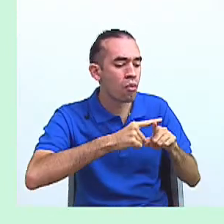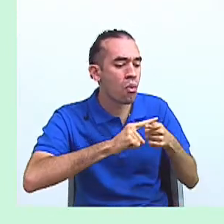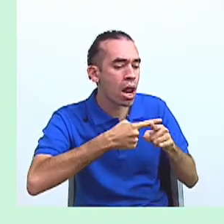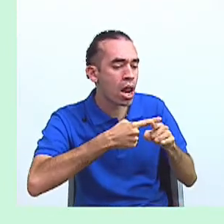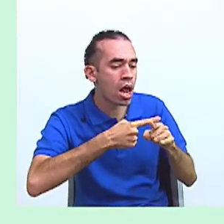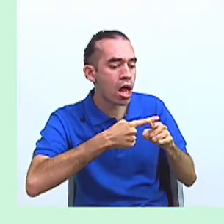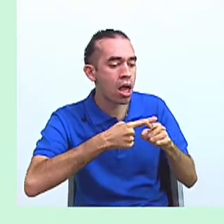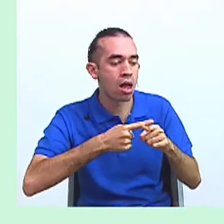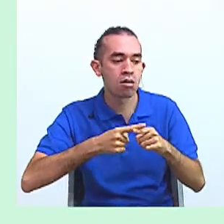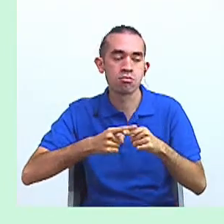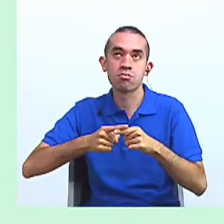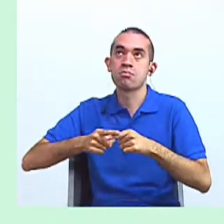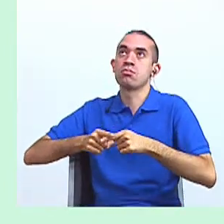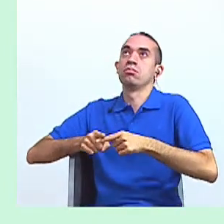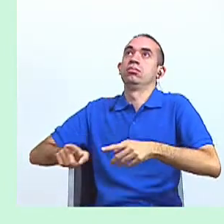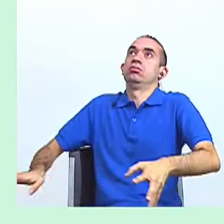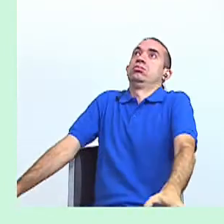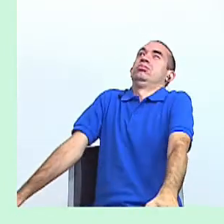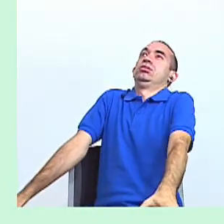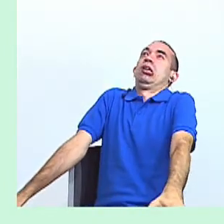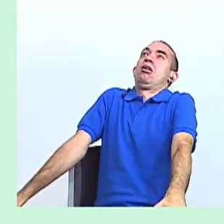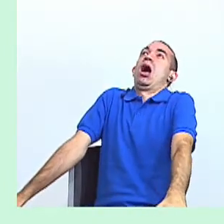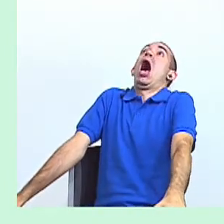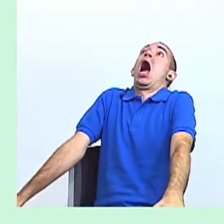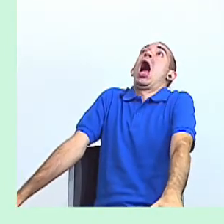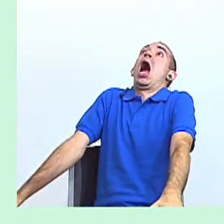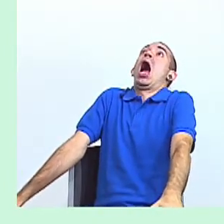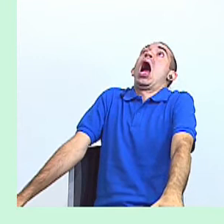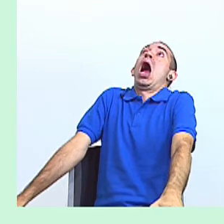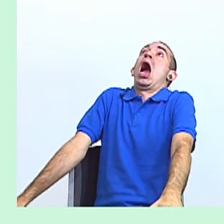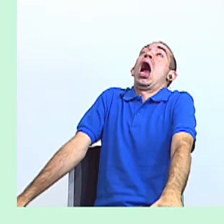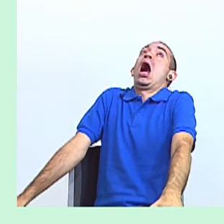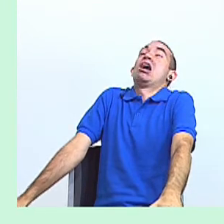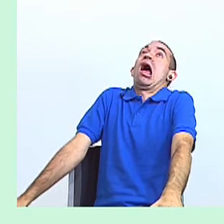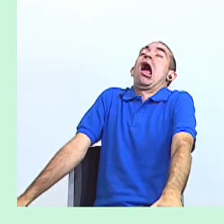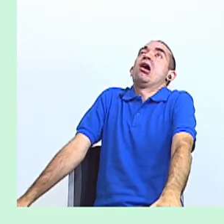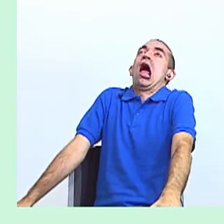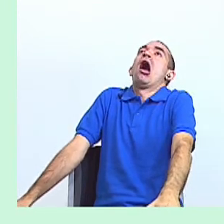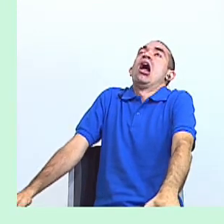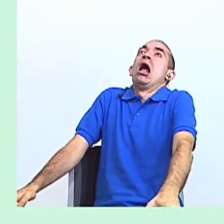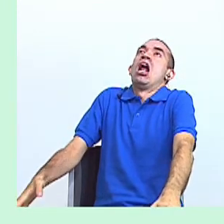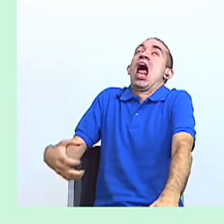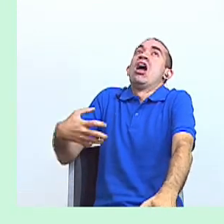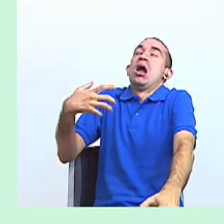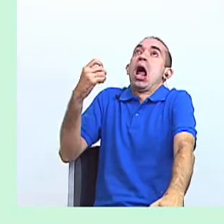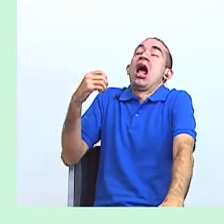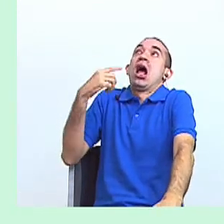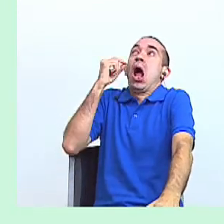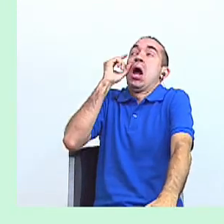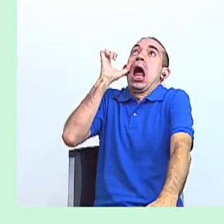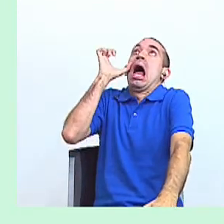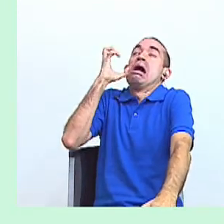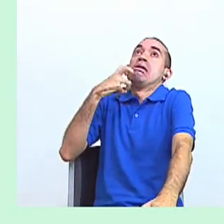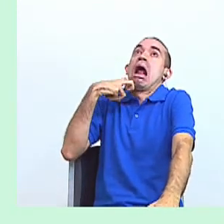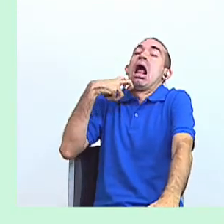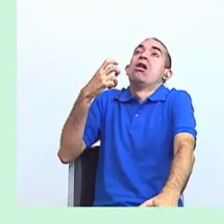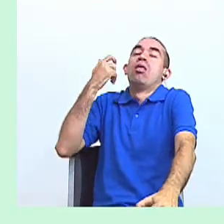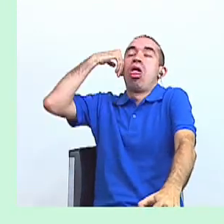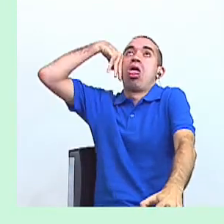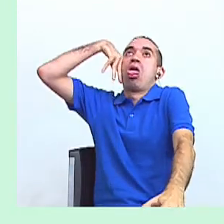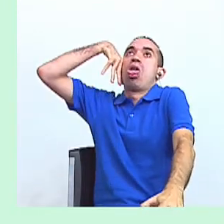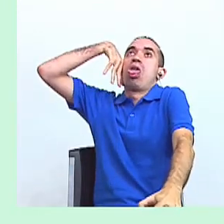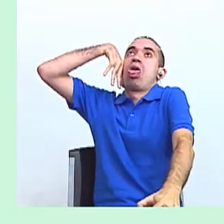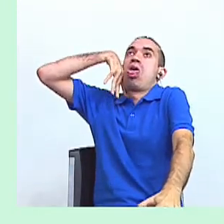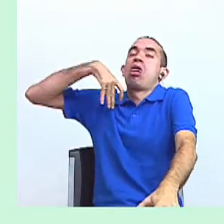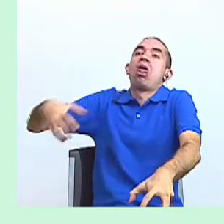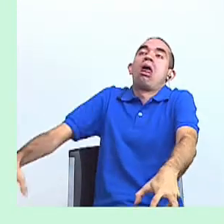Los pacientes, aferrándose a los costados del sillón, respondían abriendo desmesuradamente los ojos y sudando a mares.